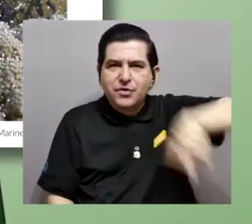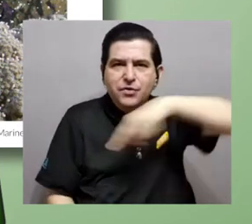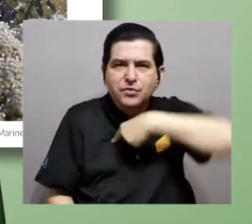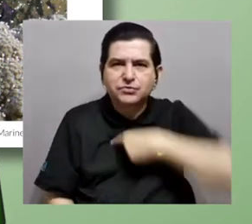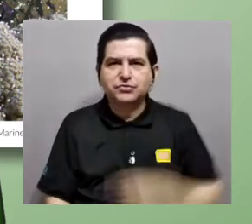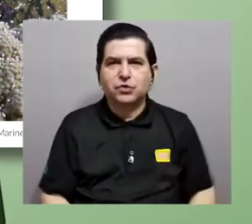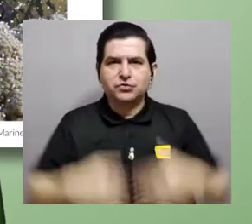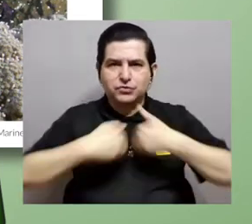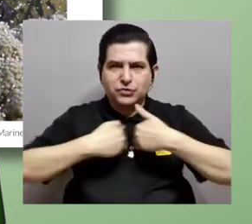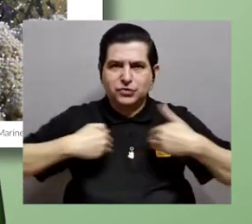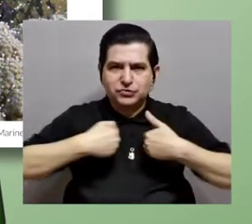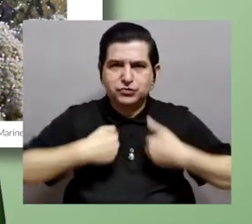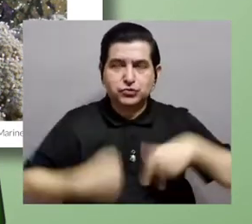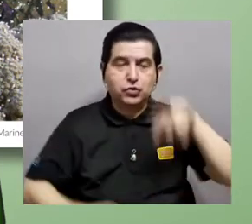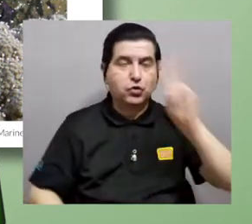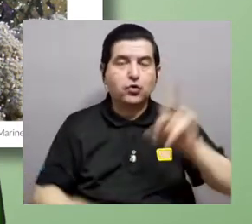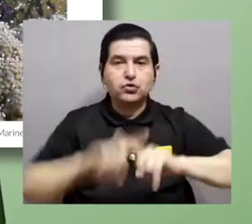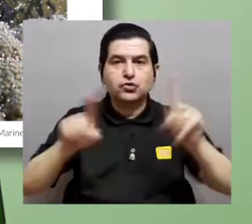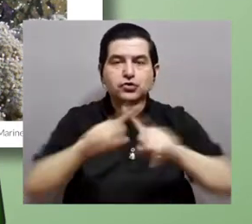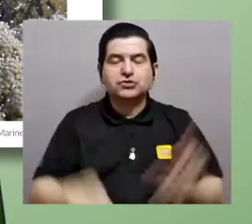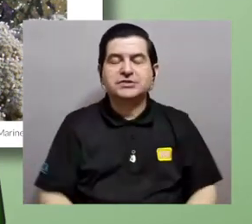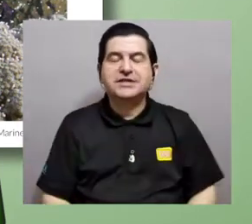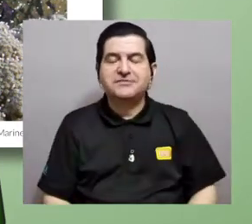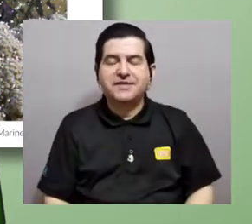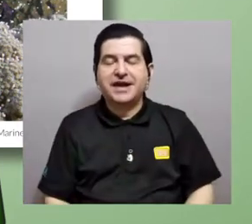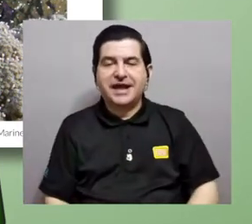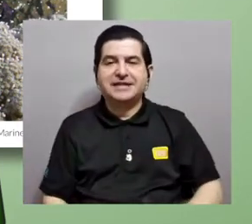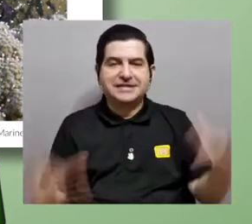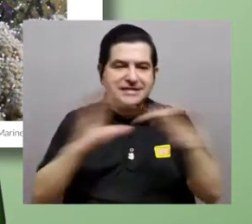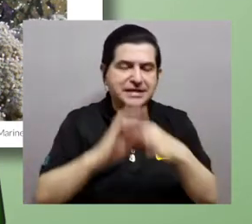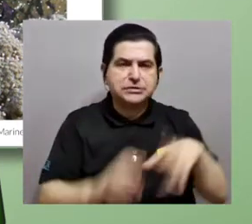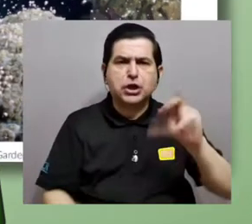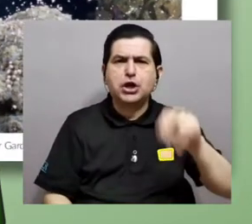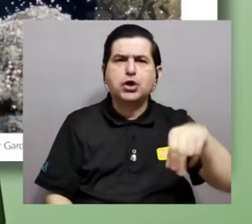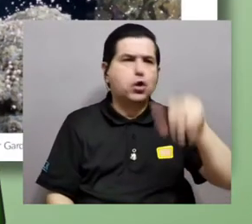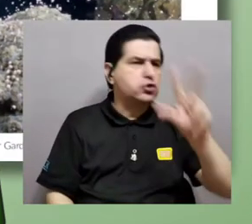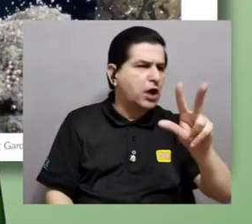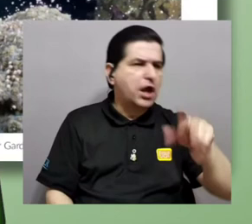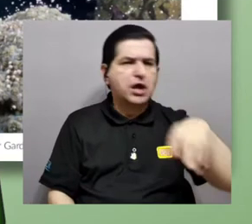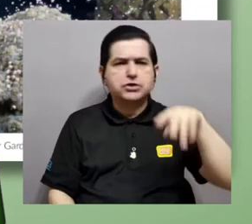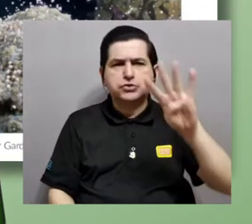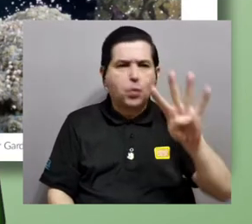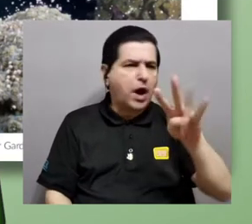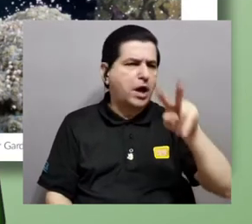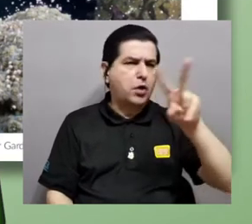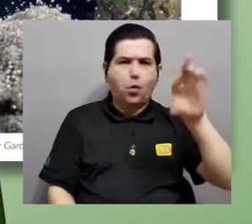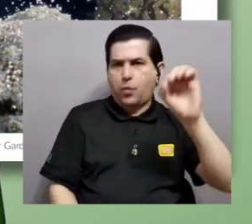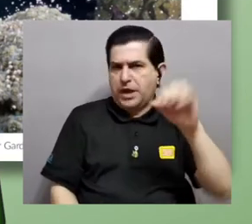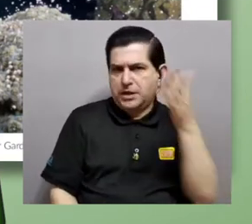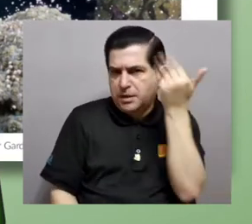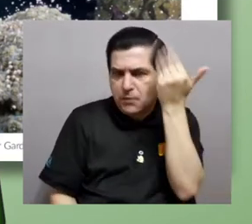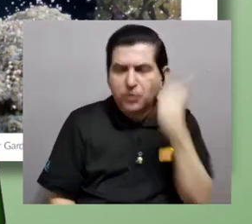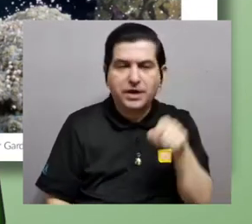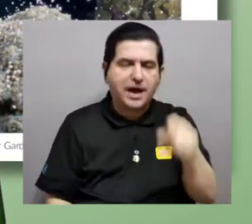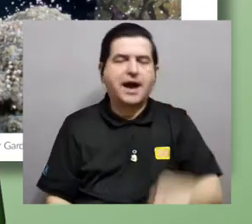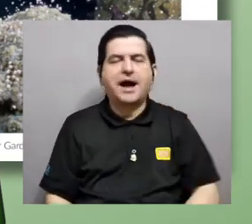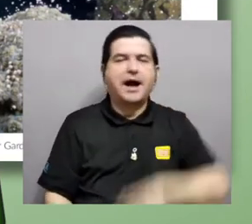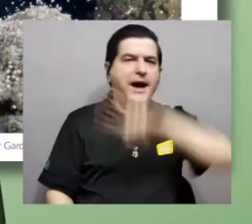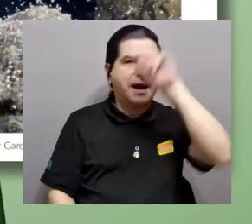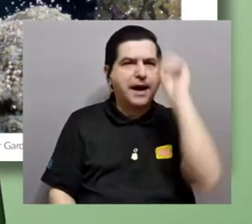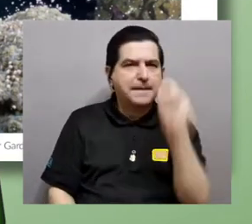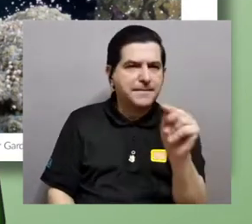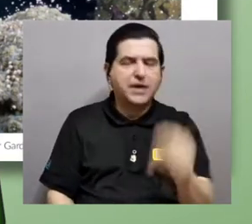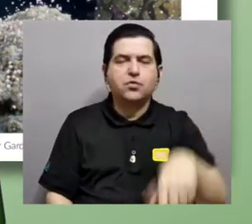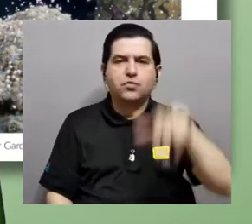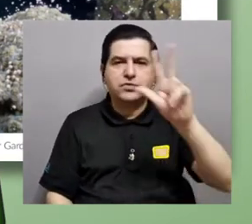animales con dos sexos y no tres o cuatro o veinte? Para contestar esta pregunta tenemos que partir de